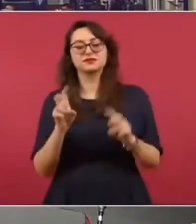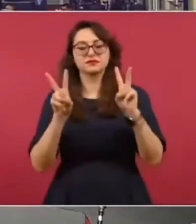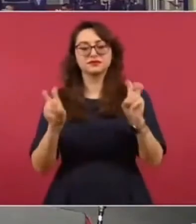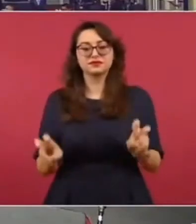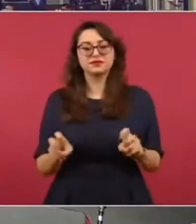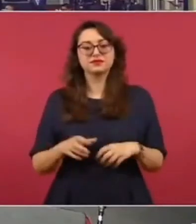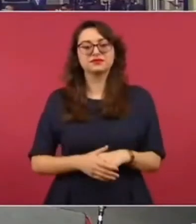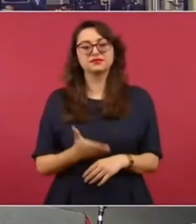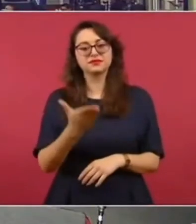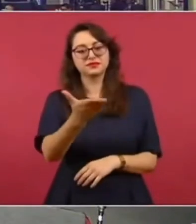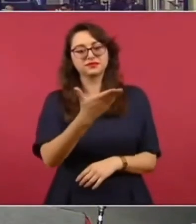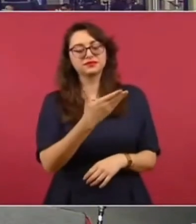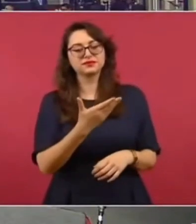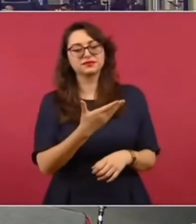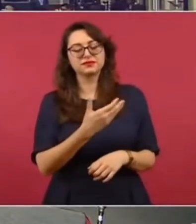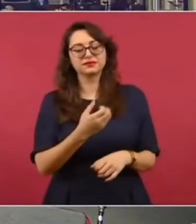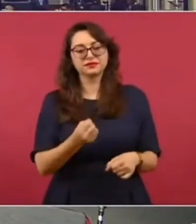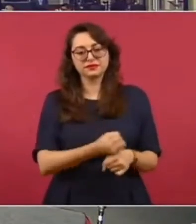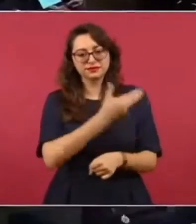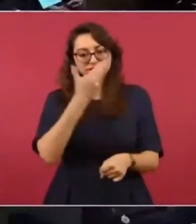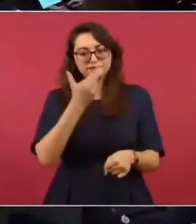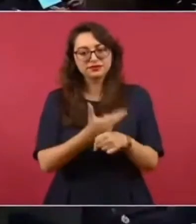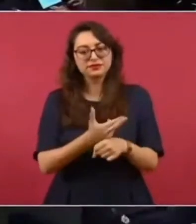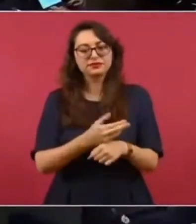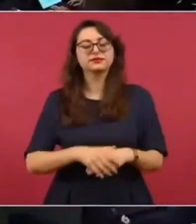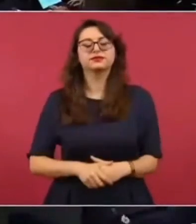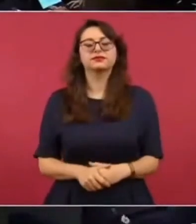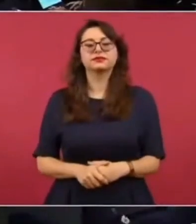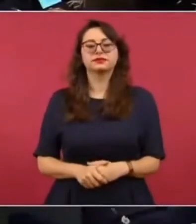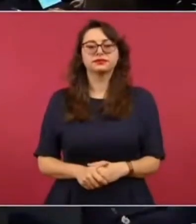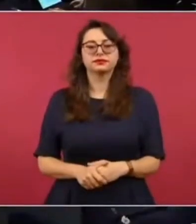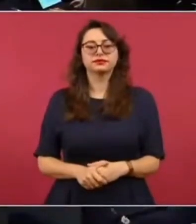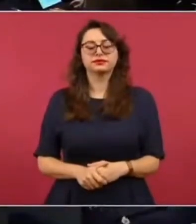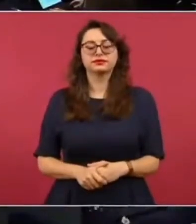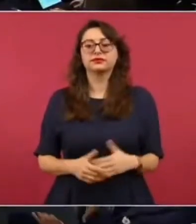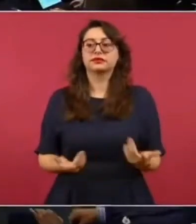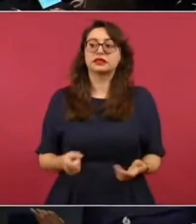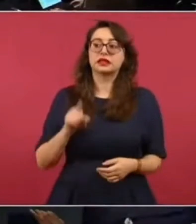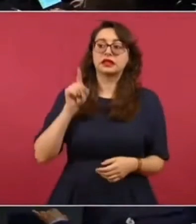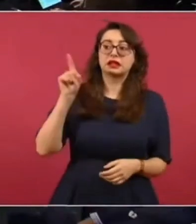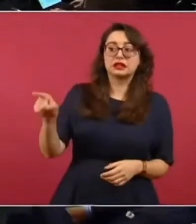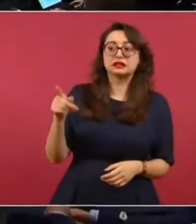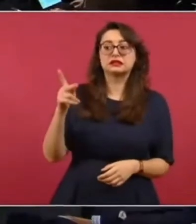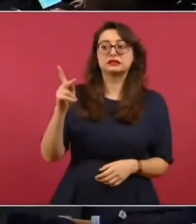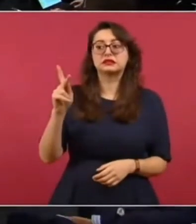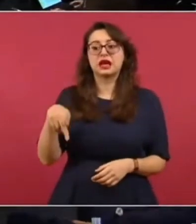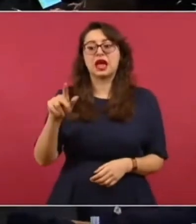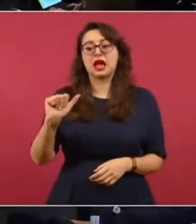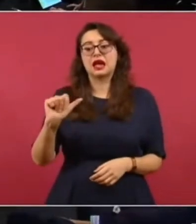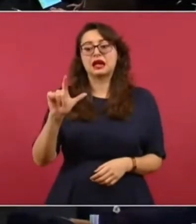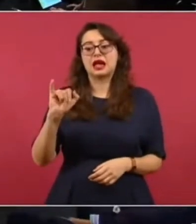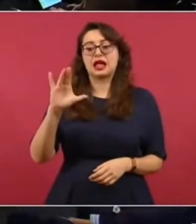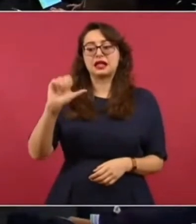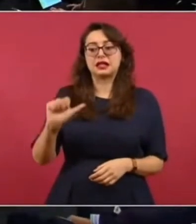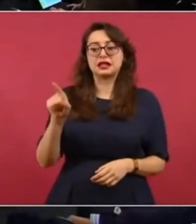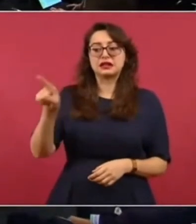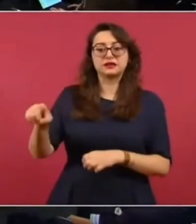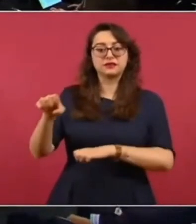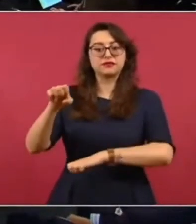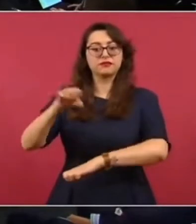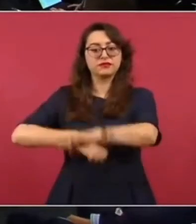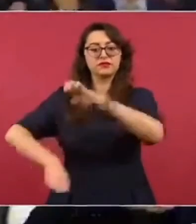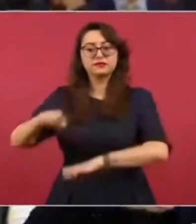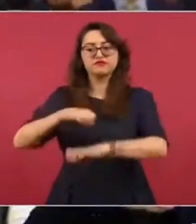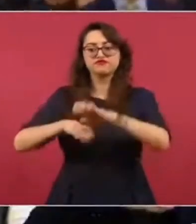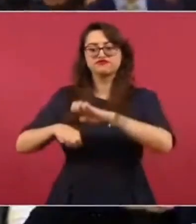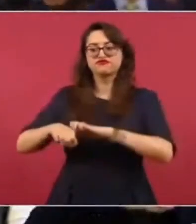Este, con respecto al tema de Calica, no sé si tenga algo de información de lo que está pasando en Playa del